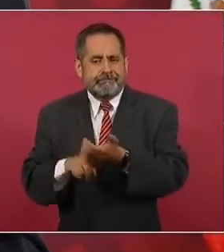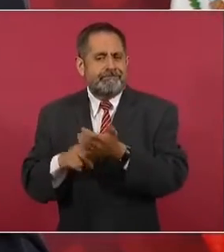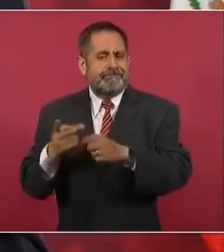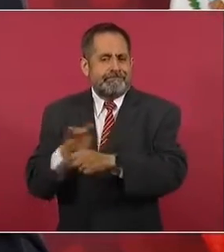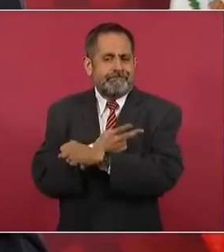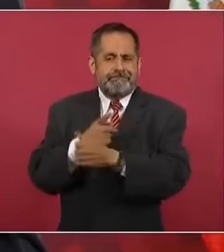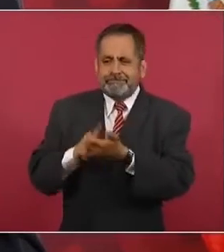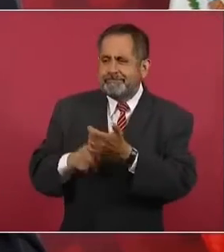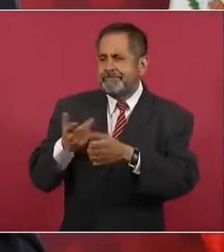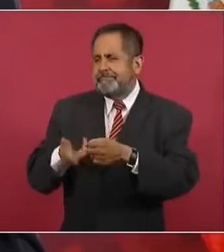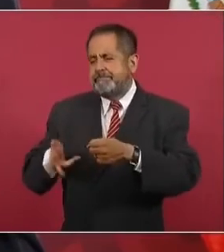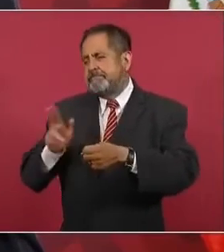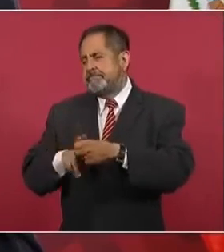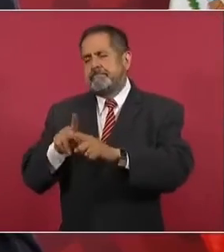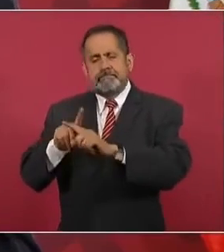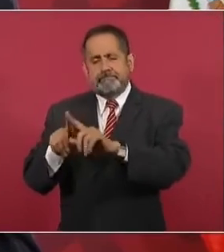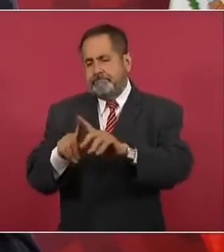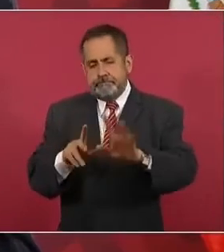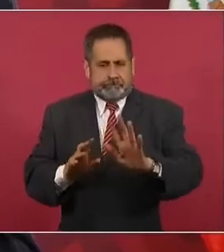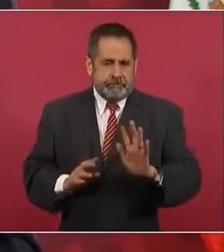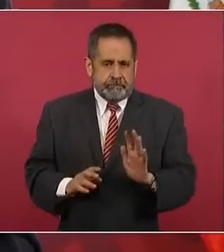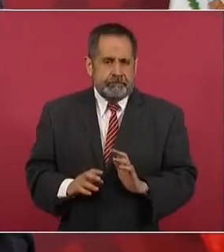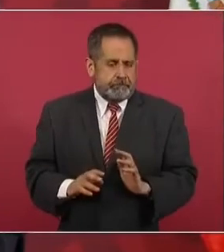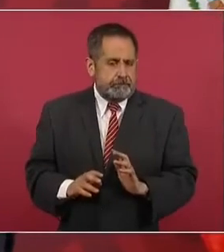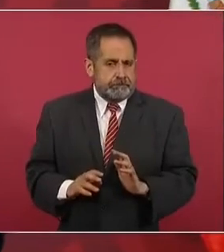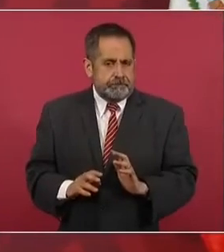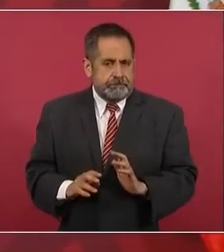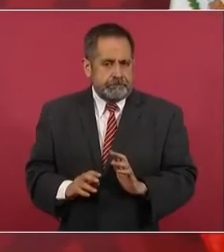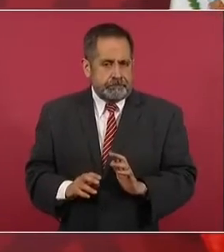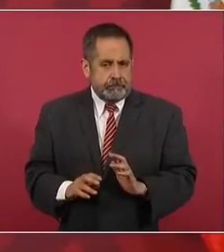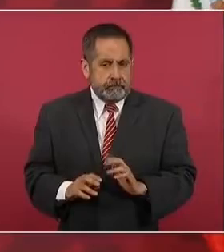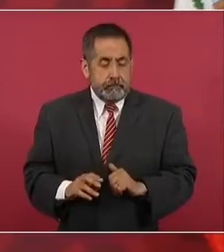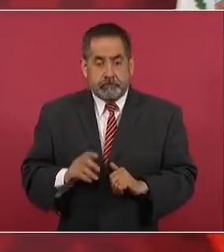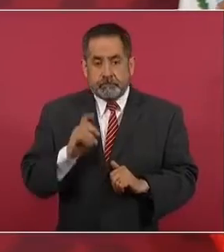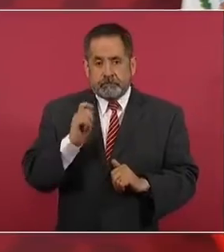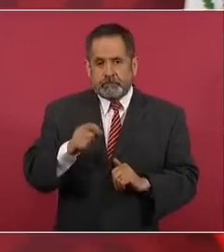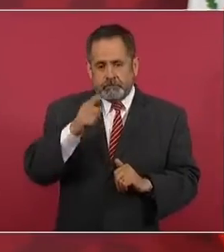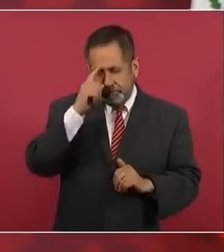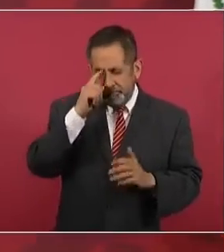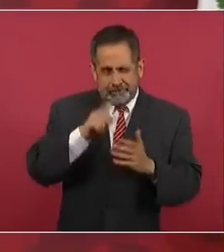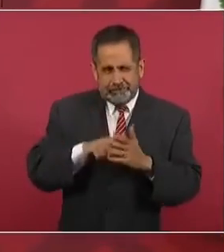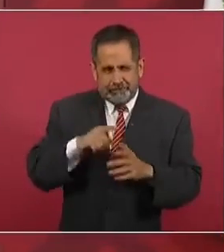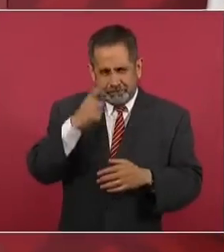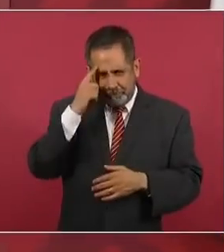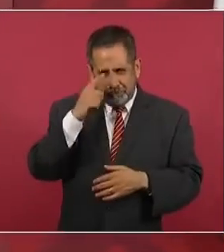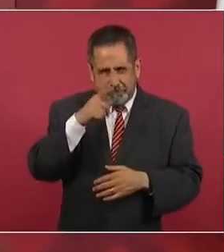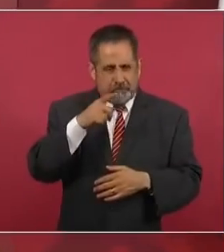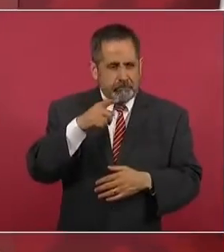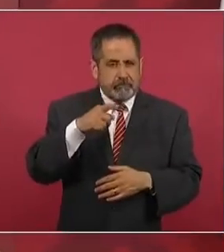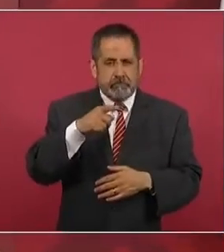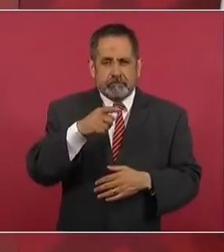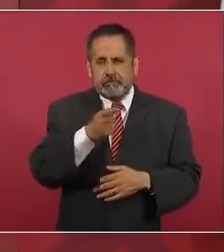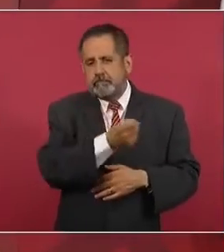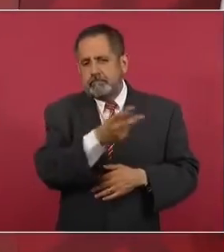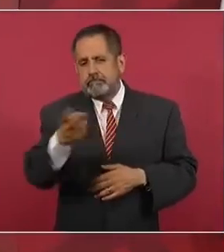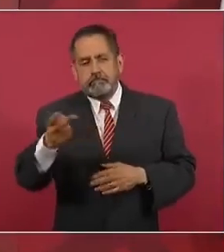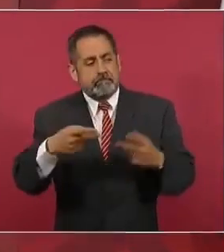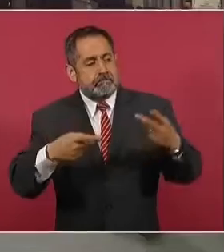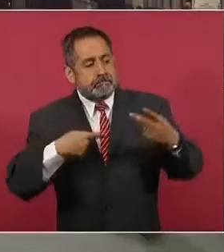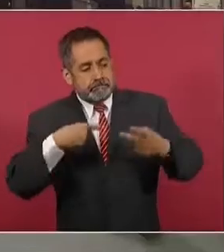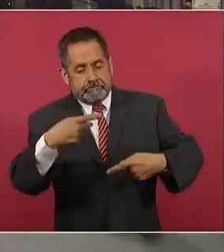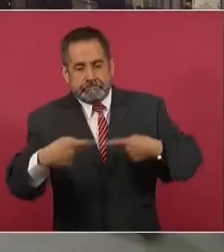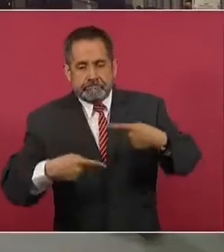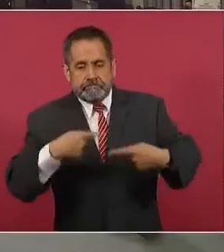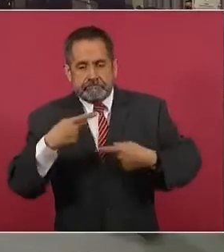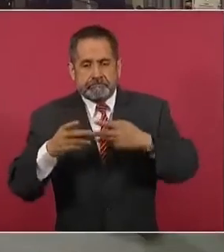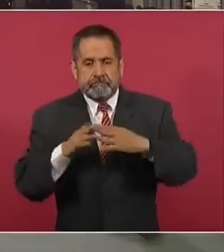seguramente a ustedes les van a estar preguntando o les van a estar